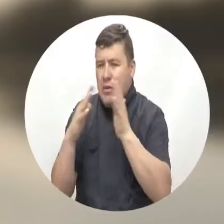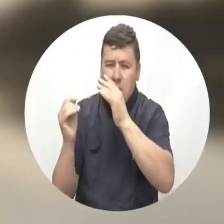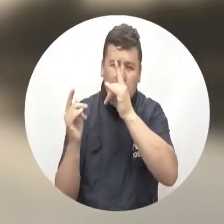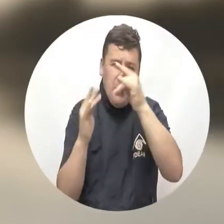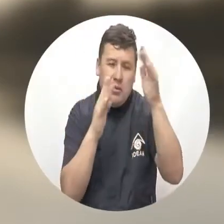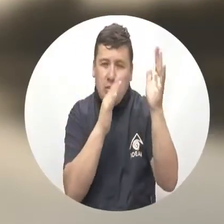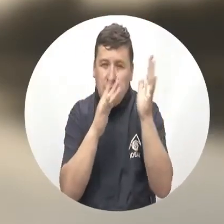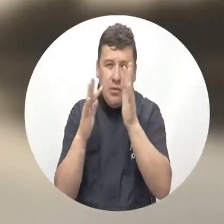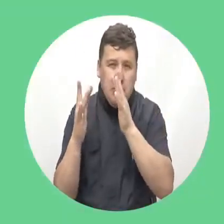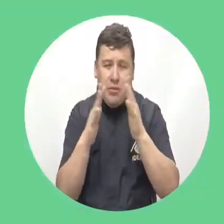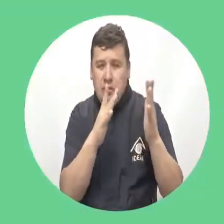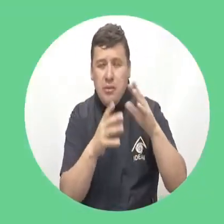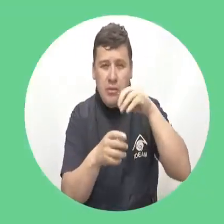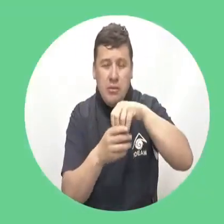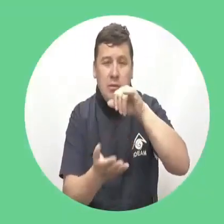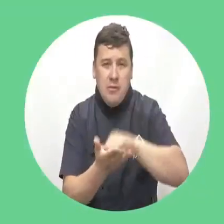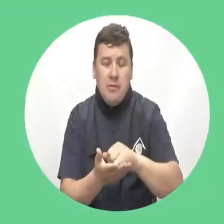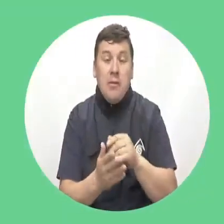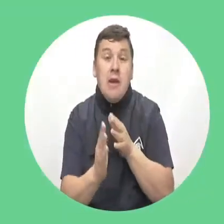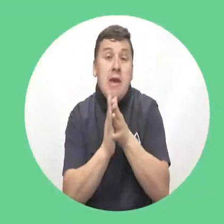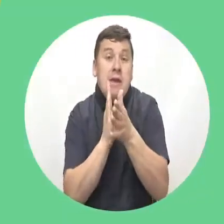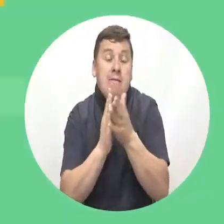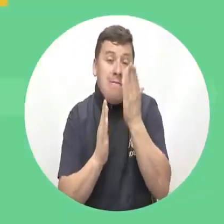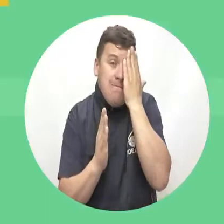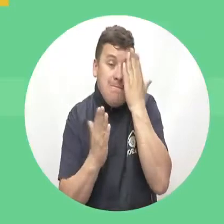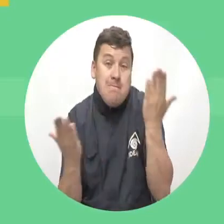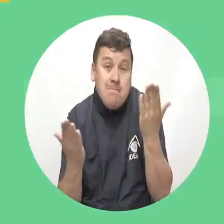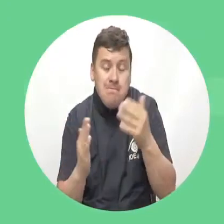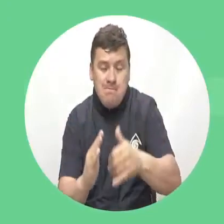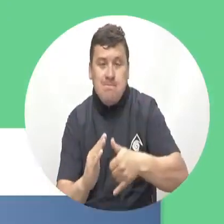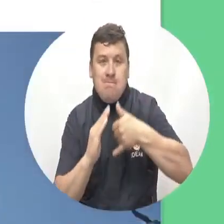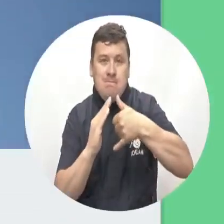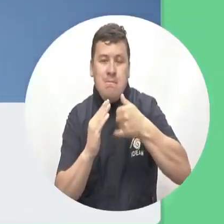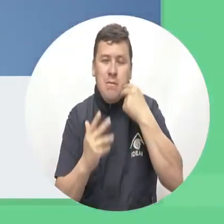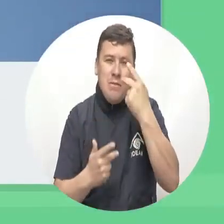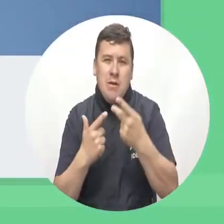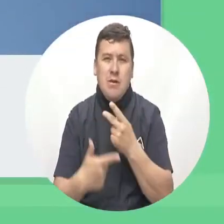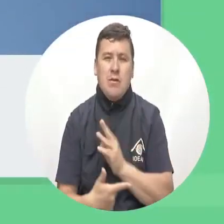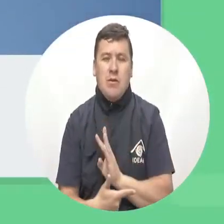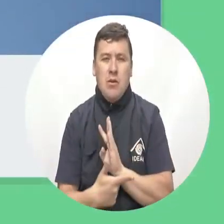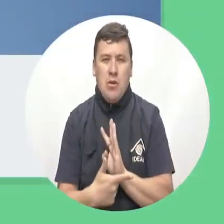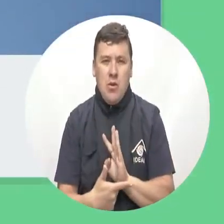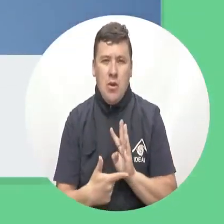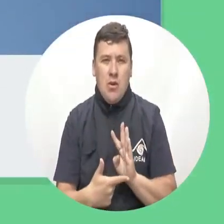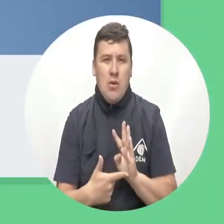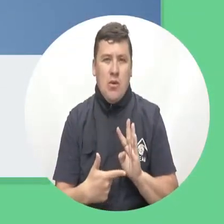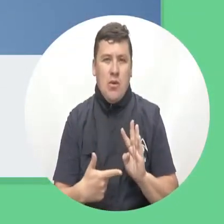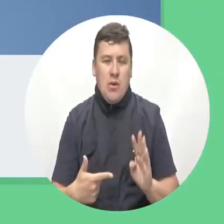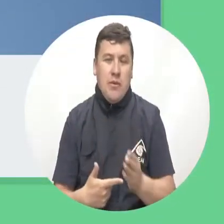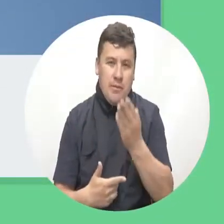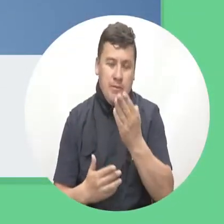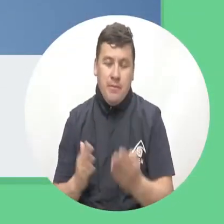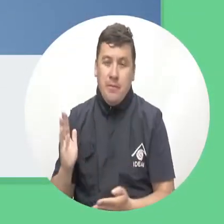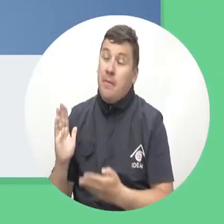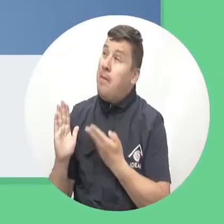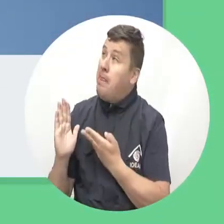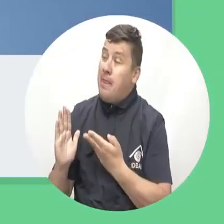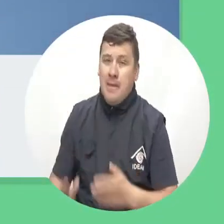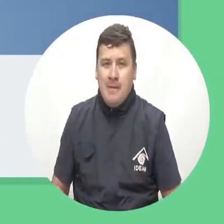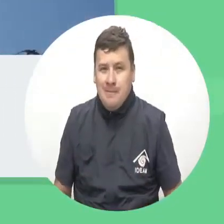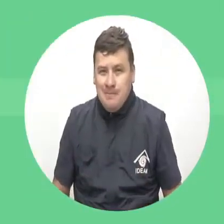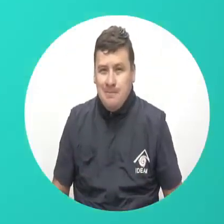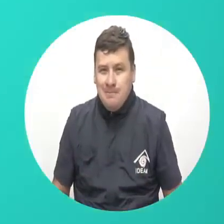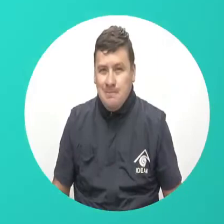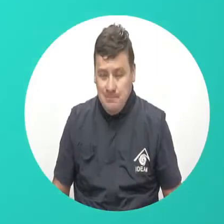fuertes en el Mar Caribe colombiano Para mayor información sobre el pronóstico del tiempo, visítenos en www.ideam.gov